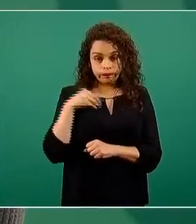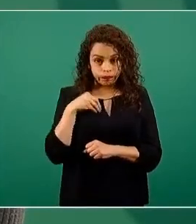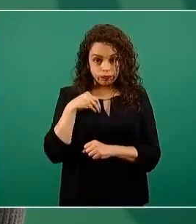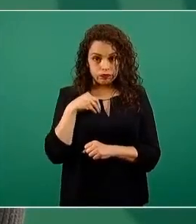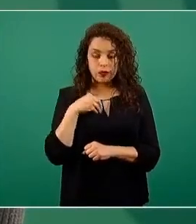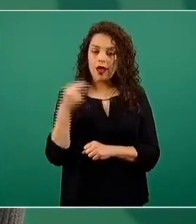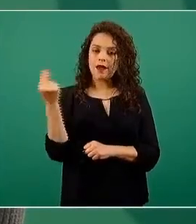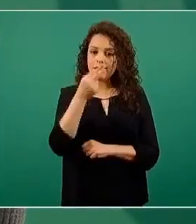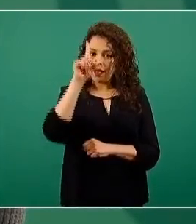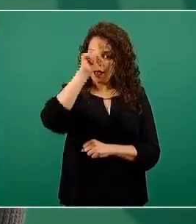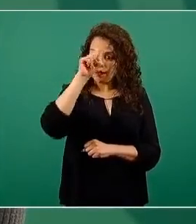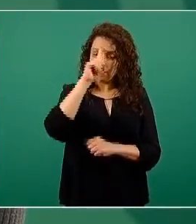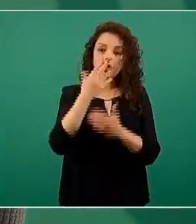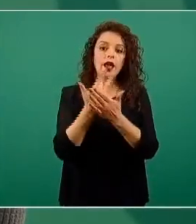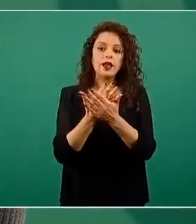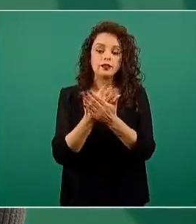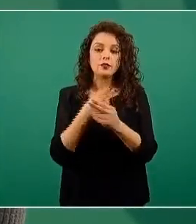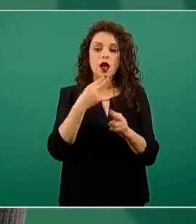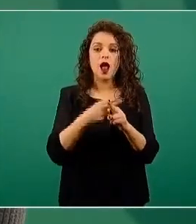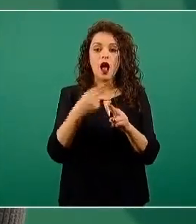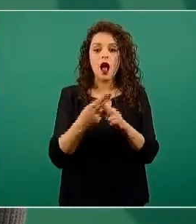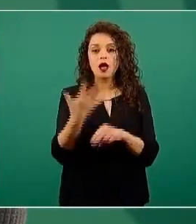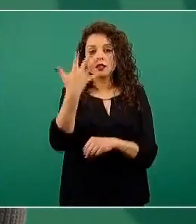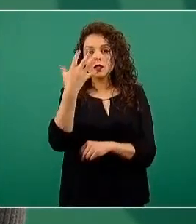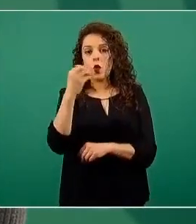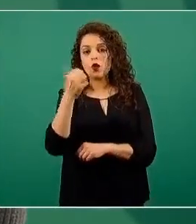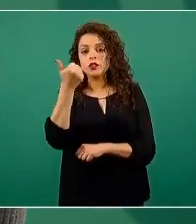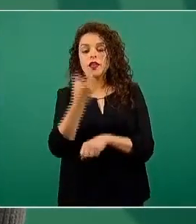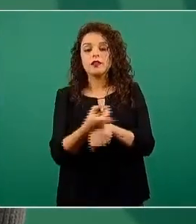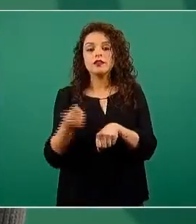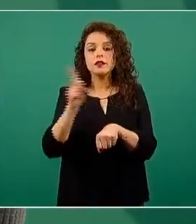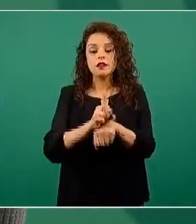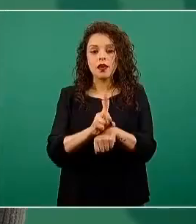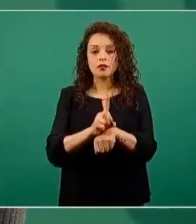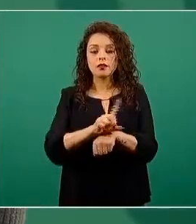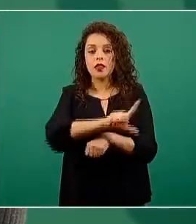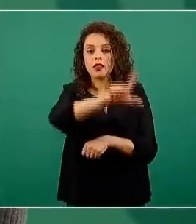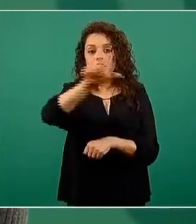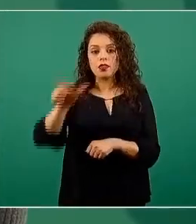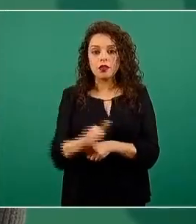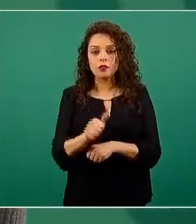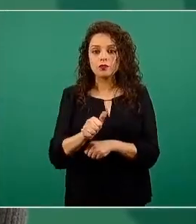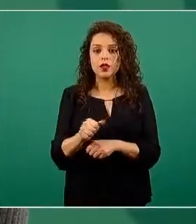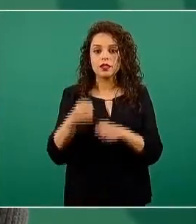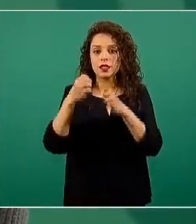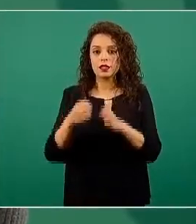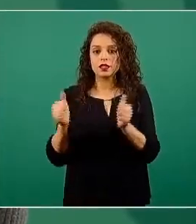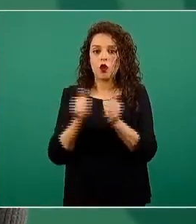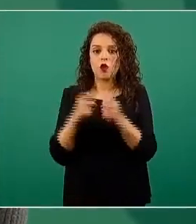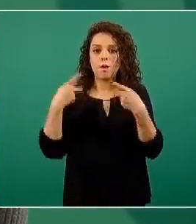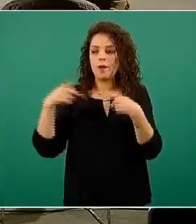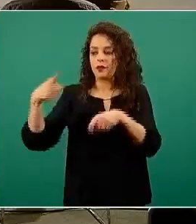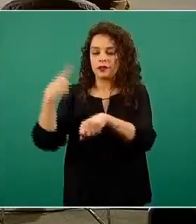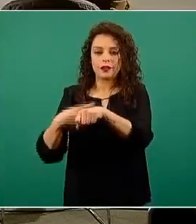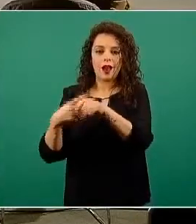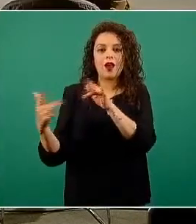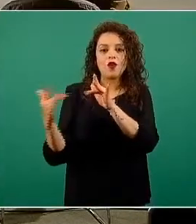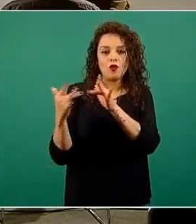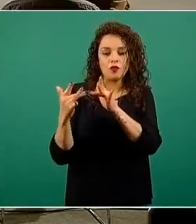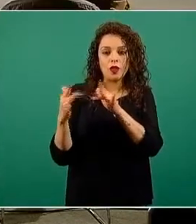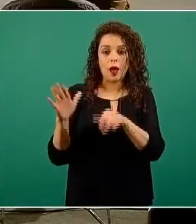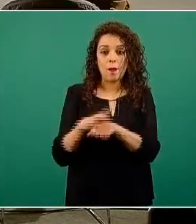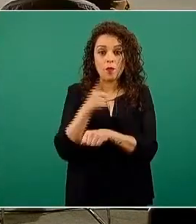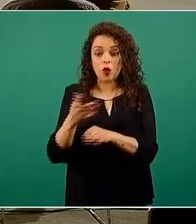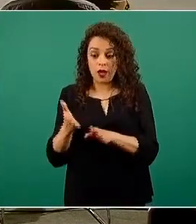recomienda se realice entre el quinto y el sexto día después de haber sido contacto, porque si nosotros realizamos esa prueba en